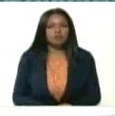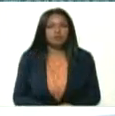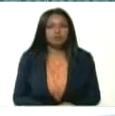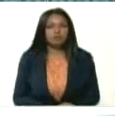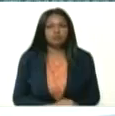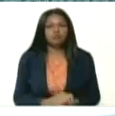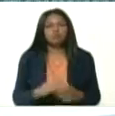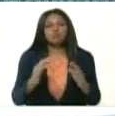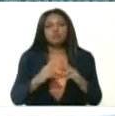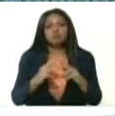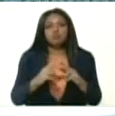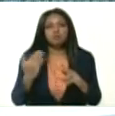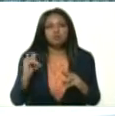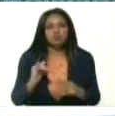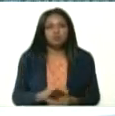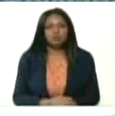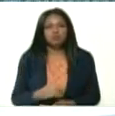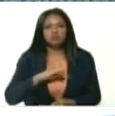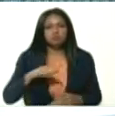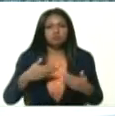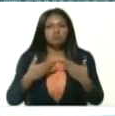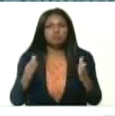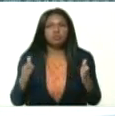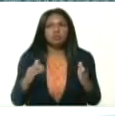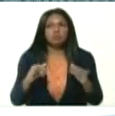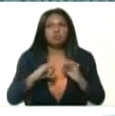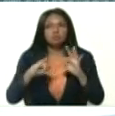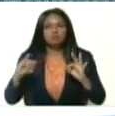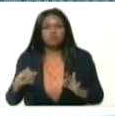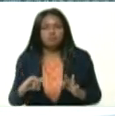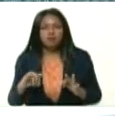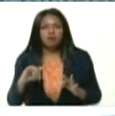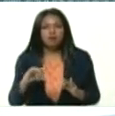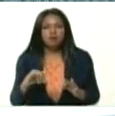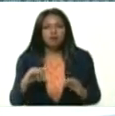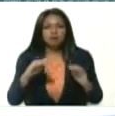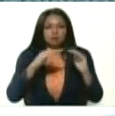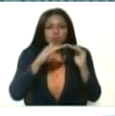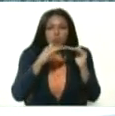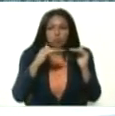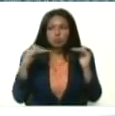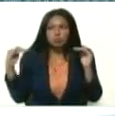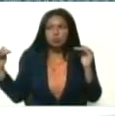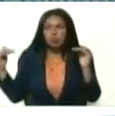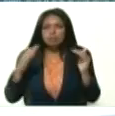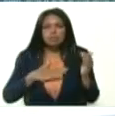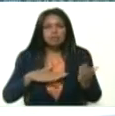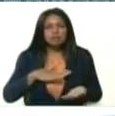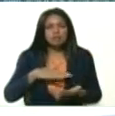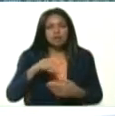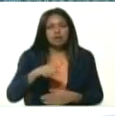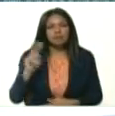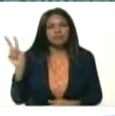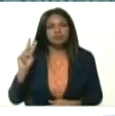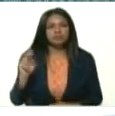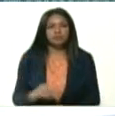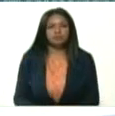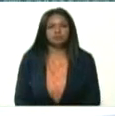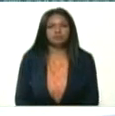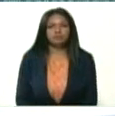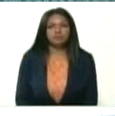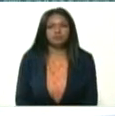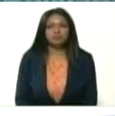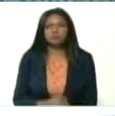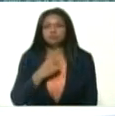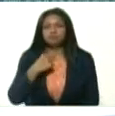indirectos tuvo. Y eso nos ha permitido mantener, sin duda, la curva aplanada en Venezuela. Esto es, presidente, bueno,